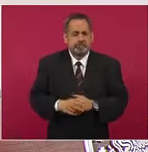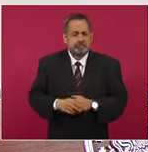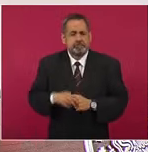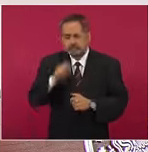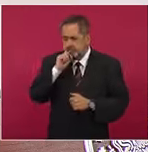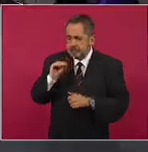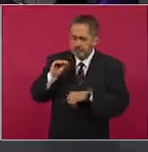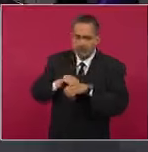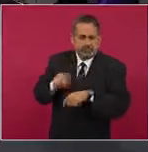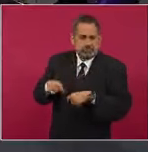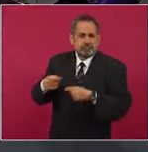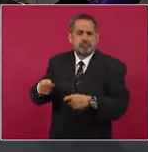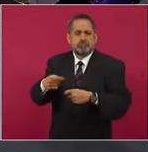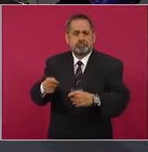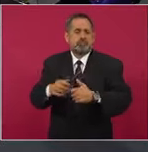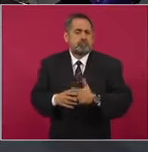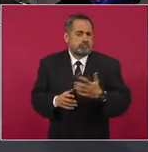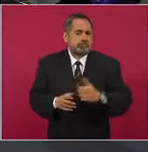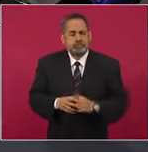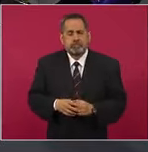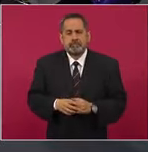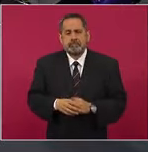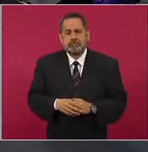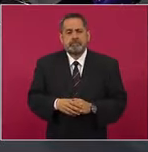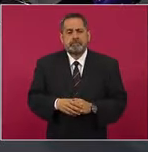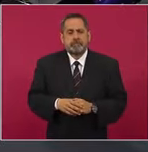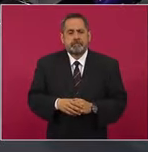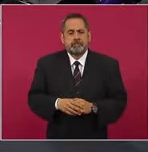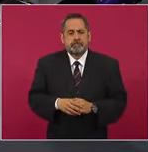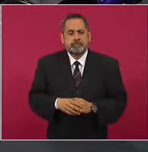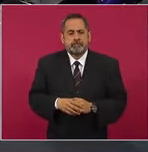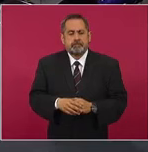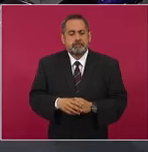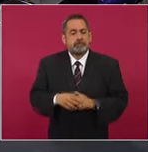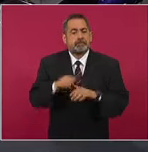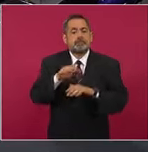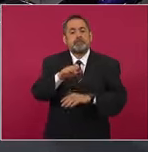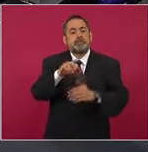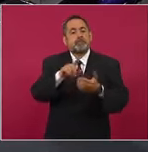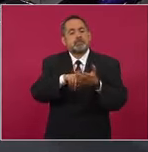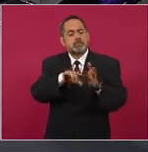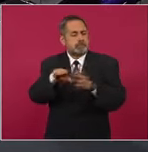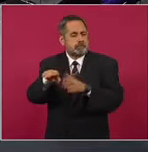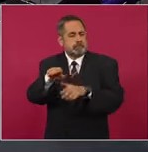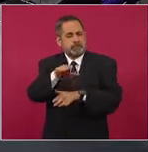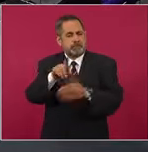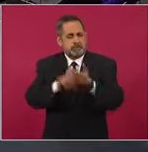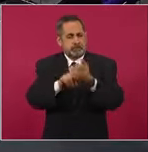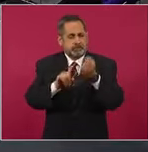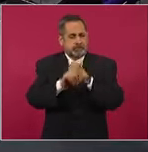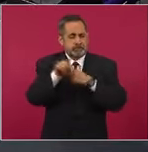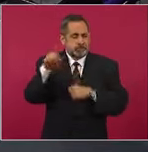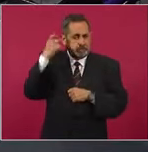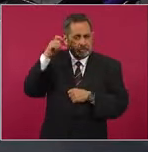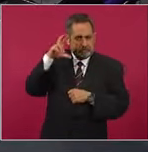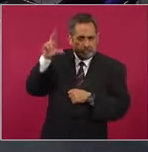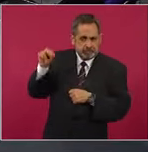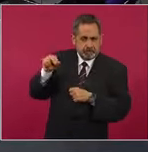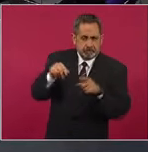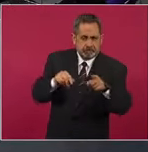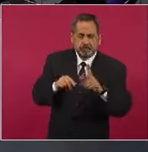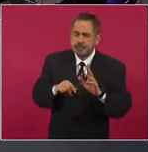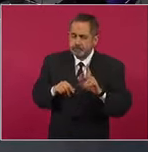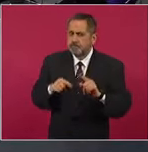tener este apoyo. Acerca de las afectaciones en Quintana Roo, estamos